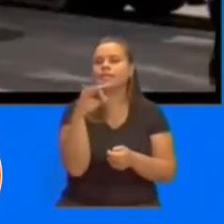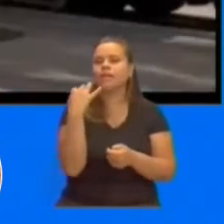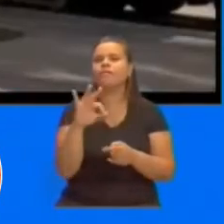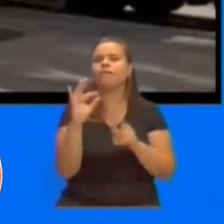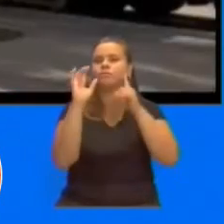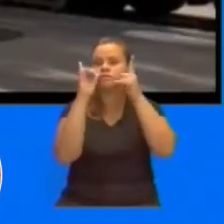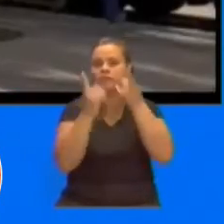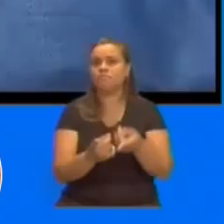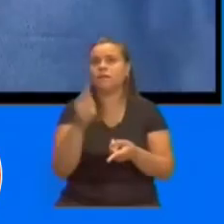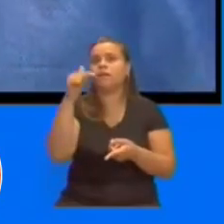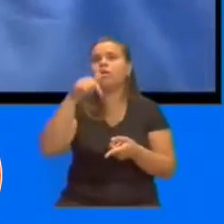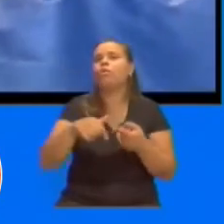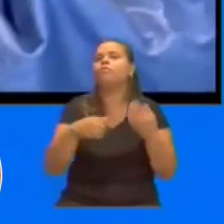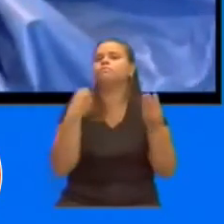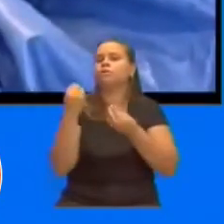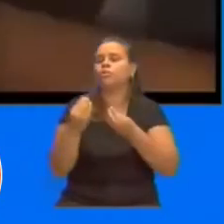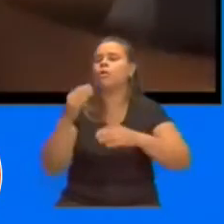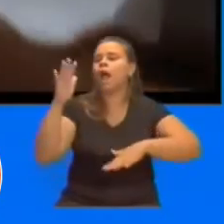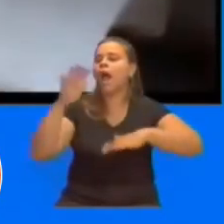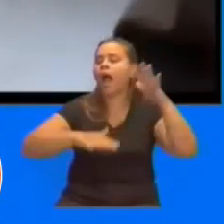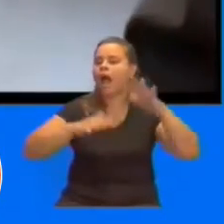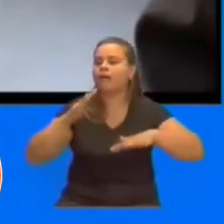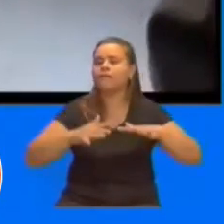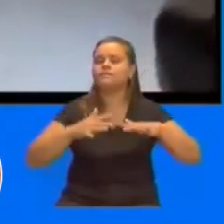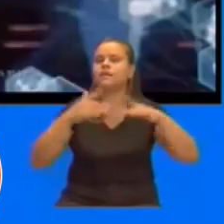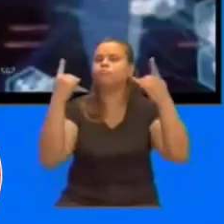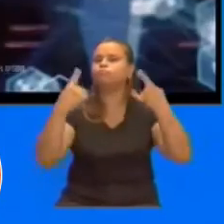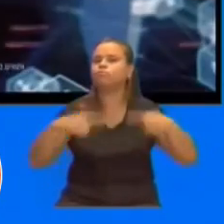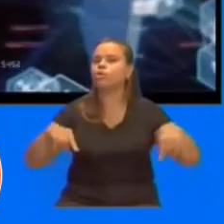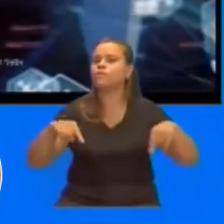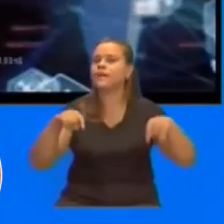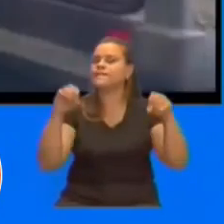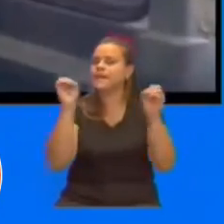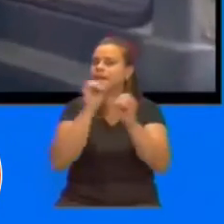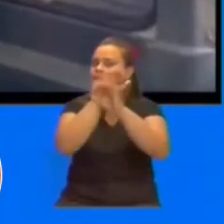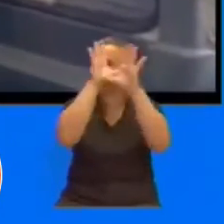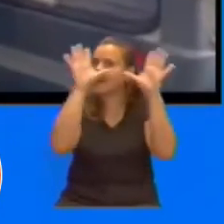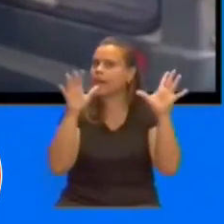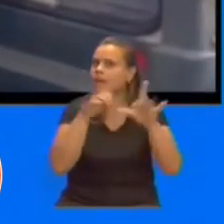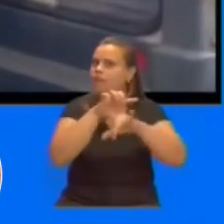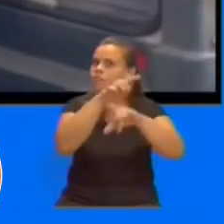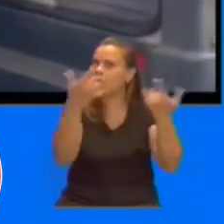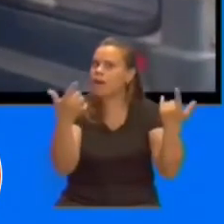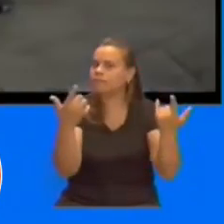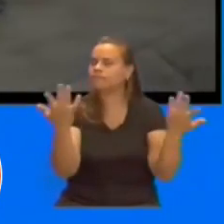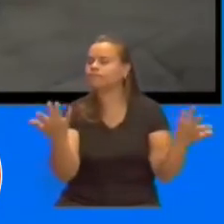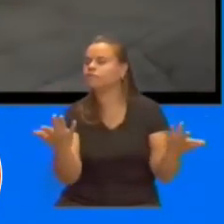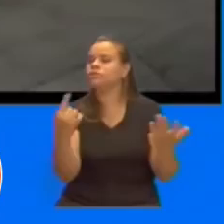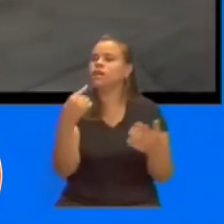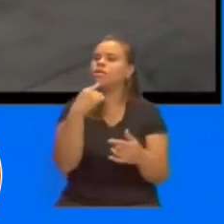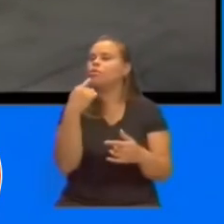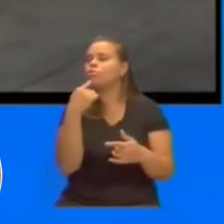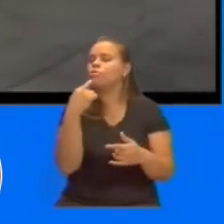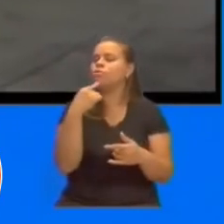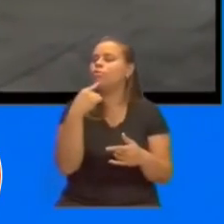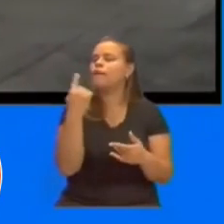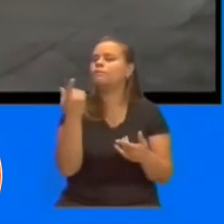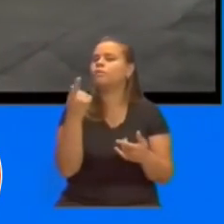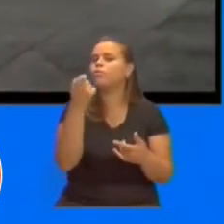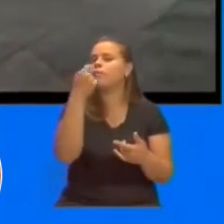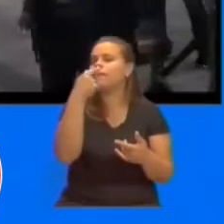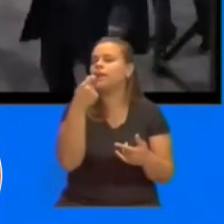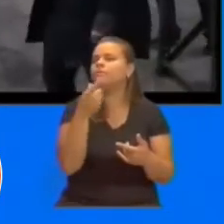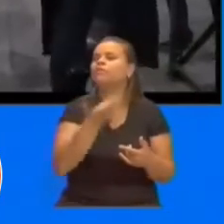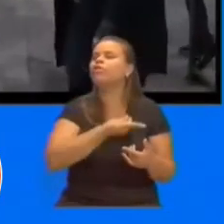sistema que no es transparente y que no existe trazabilidad, el problema es que no se sabe de dónde salió el insumo y dónde llegó el producto.